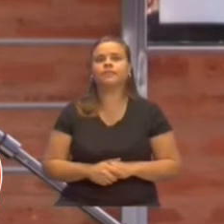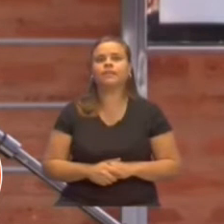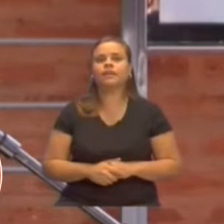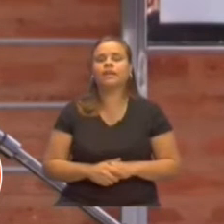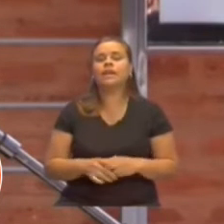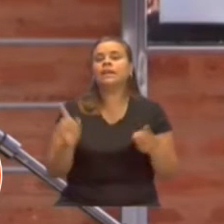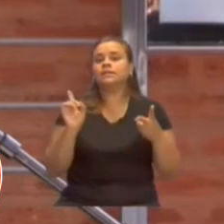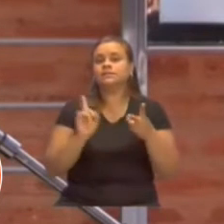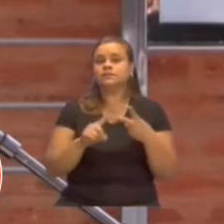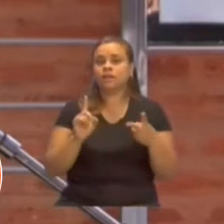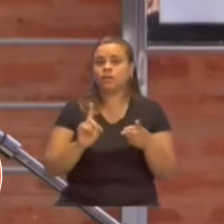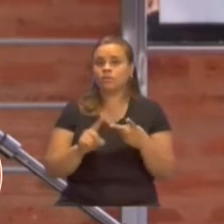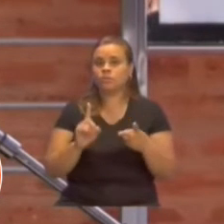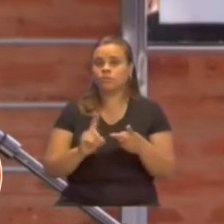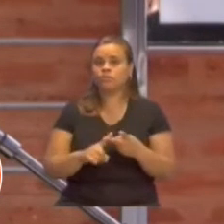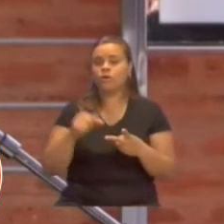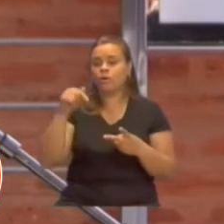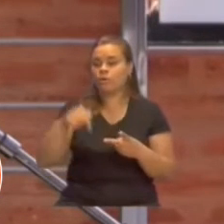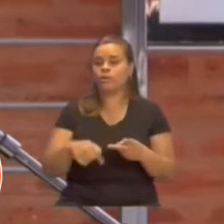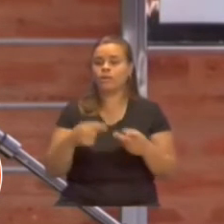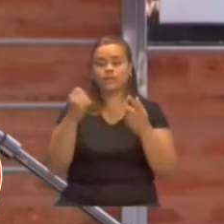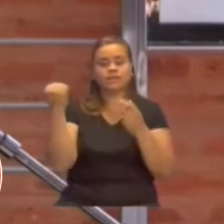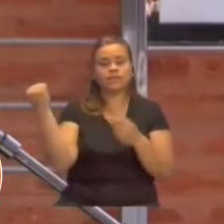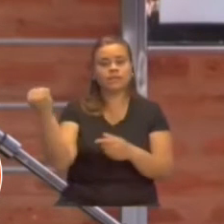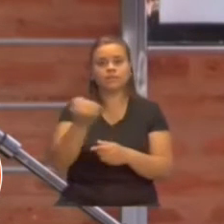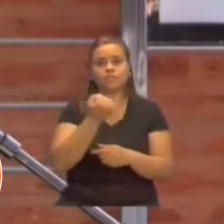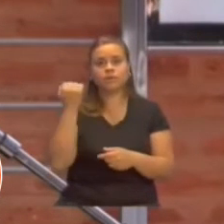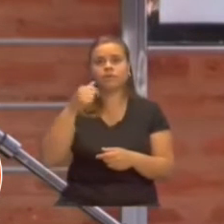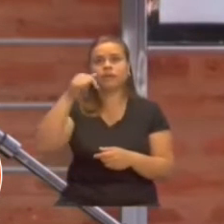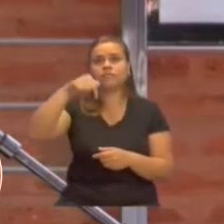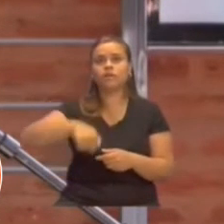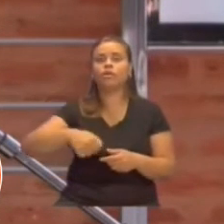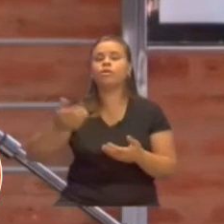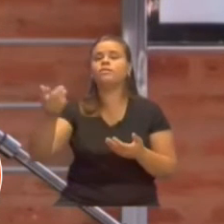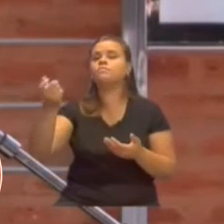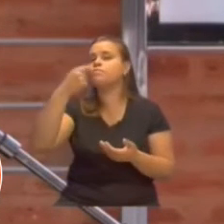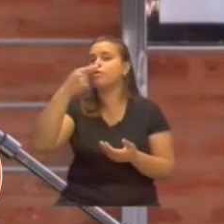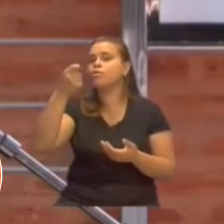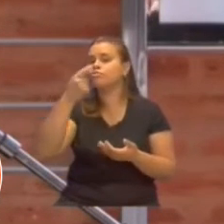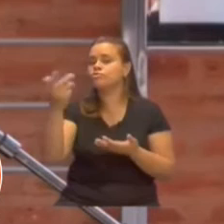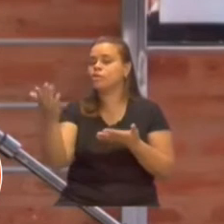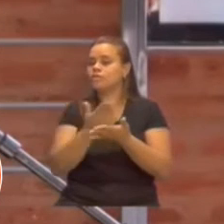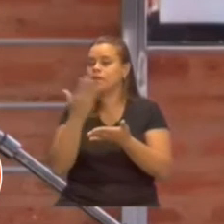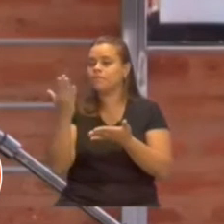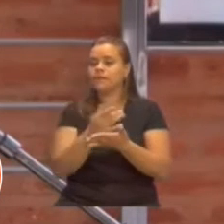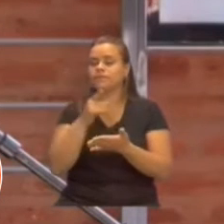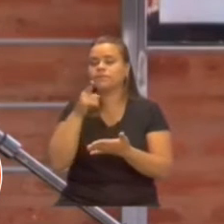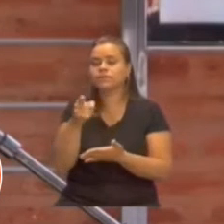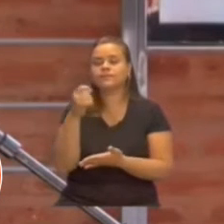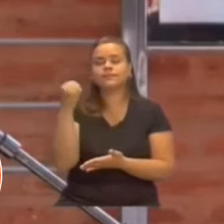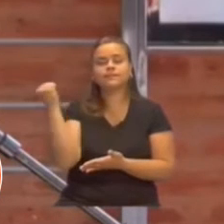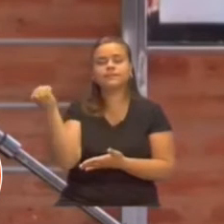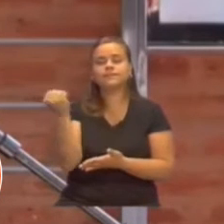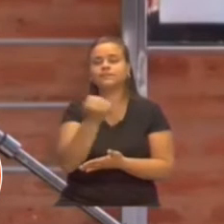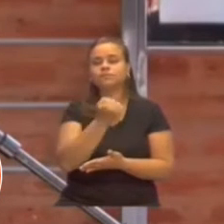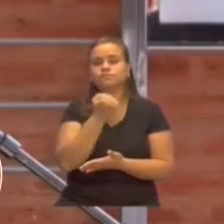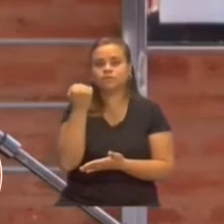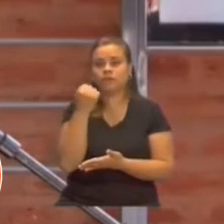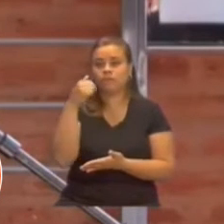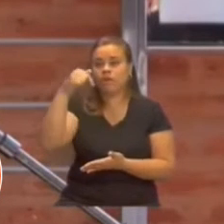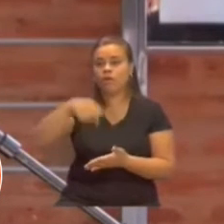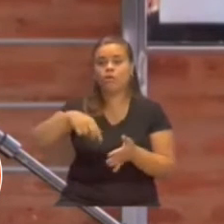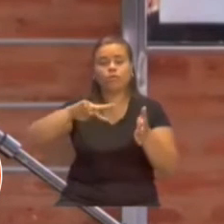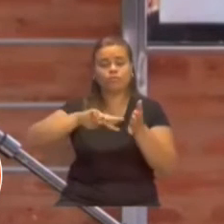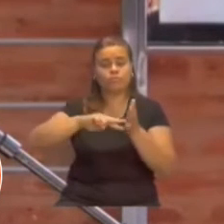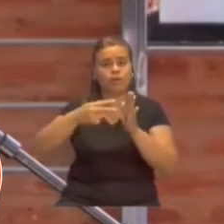contribución. La segunda cuestión es, vuelvo a insistir, la regularización en el suministro de y medicamentos en el sistema. Porque hoy tenemos un gran problema.